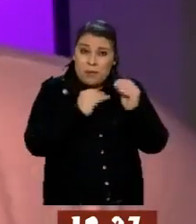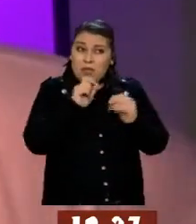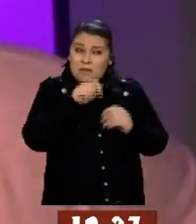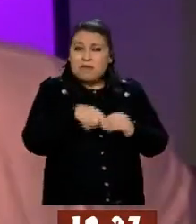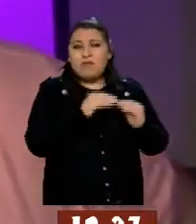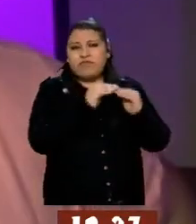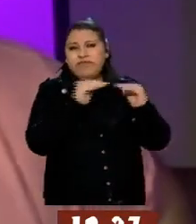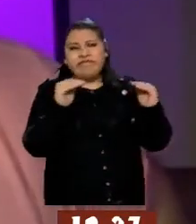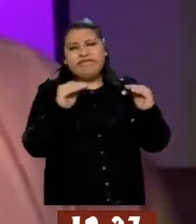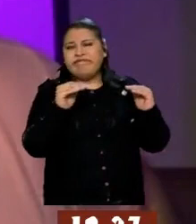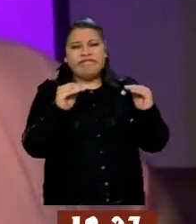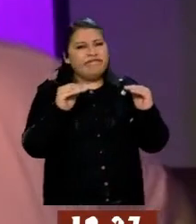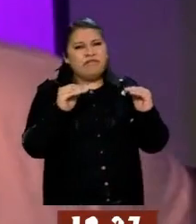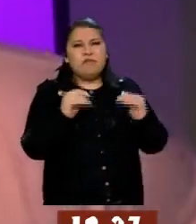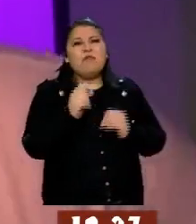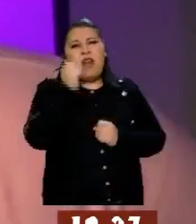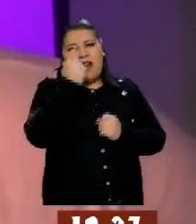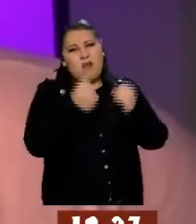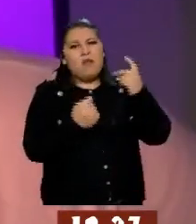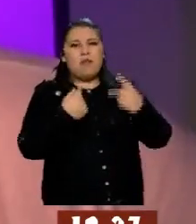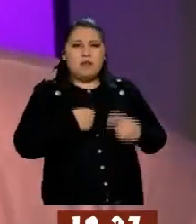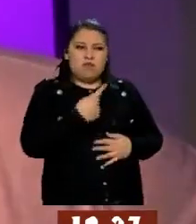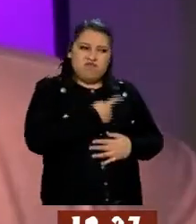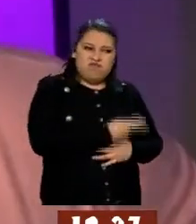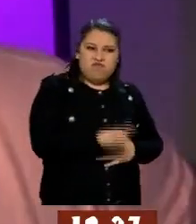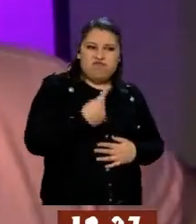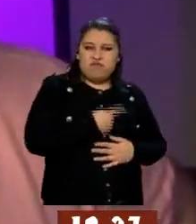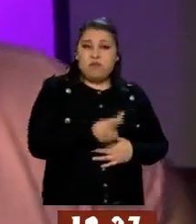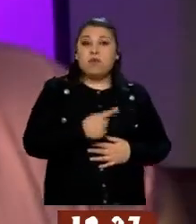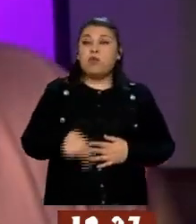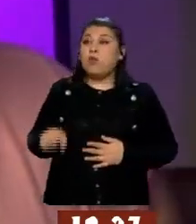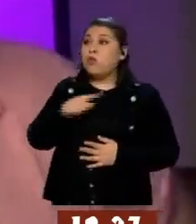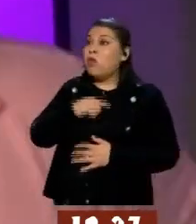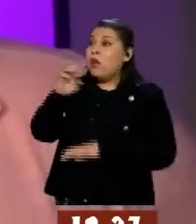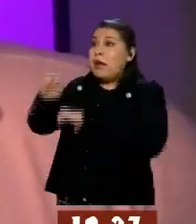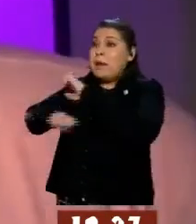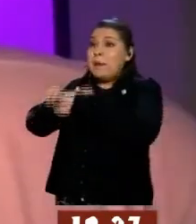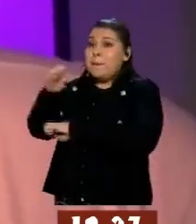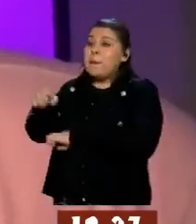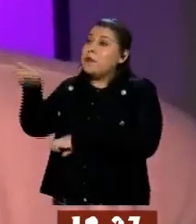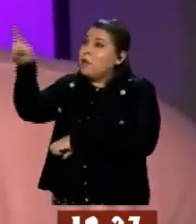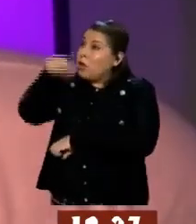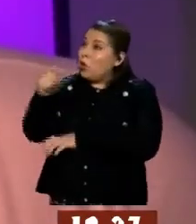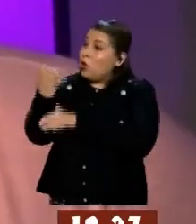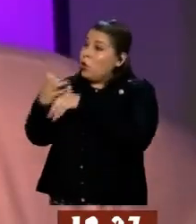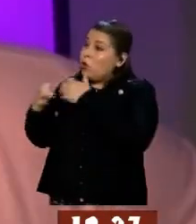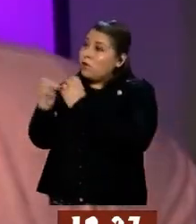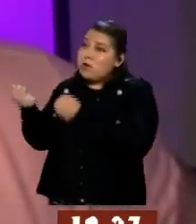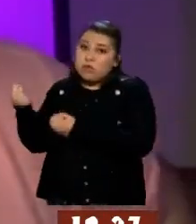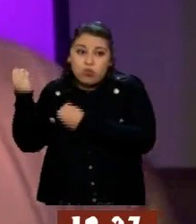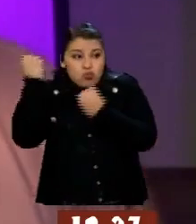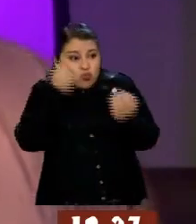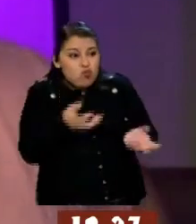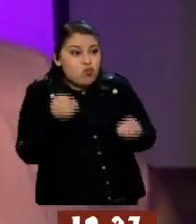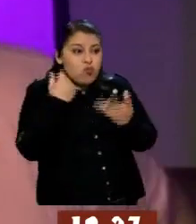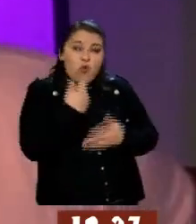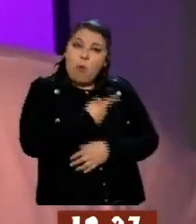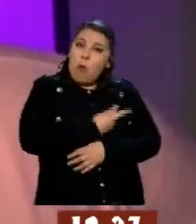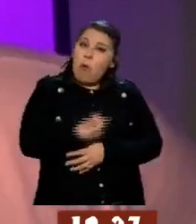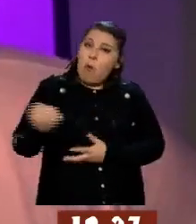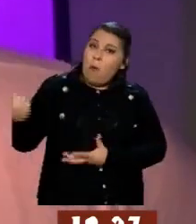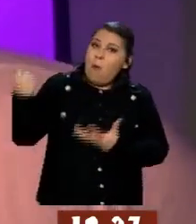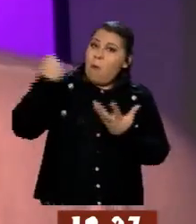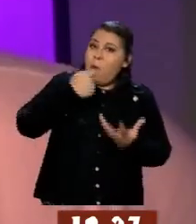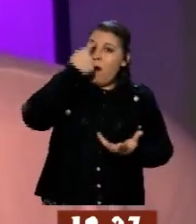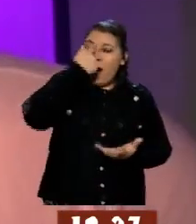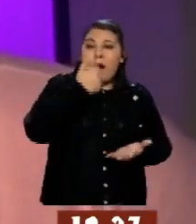tirándole carrilla a las empresas para que nos donen productos para armar despensas y el día 16, acá en Durango, repartir despensas en la periferia de